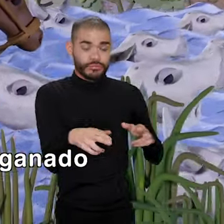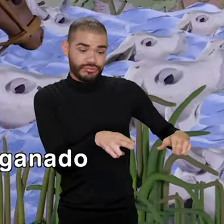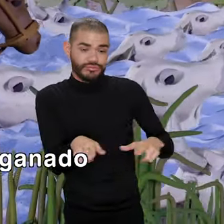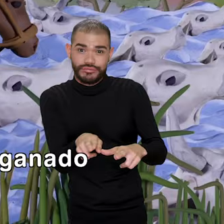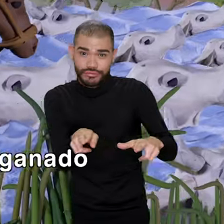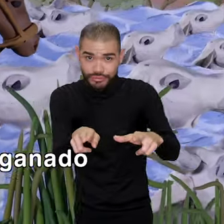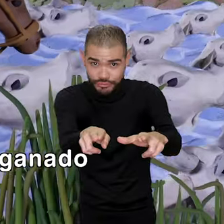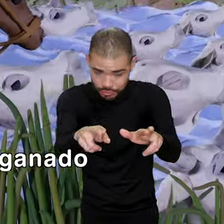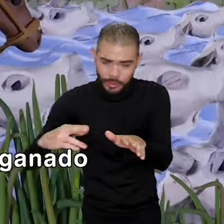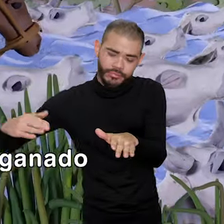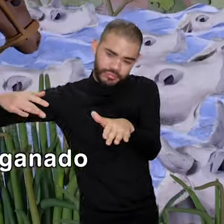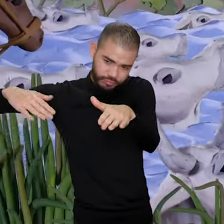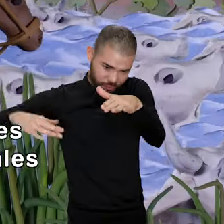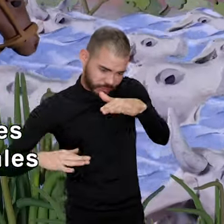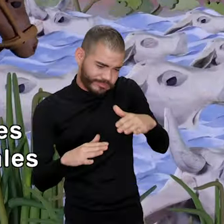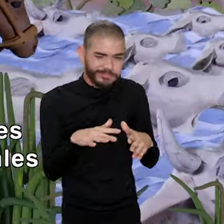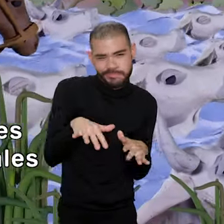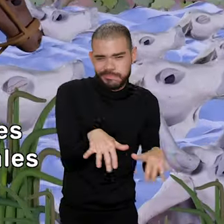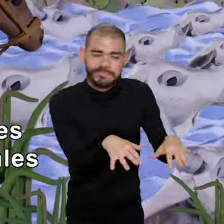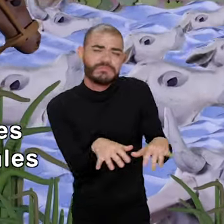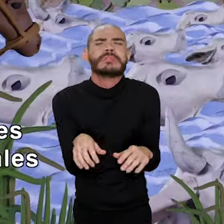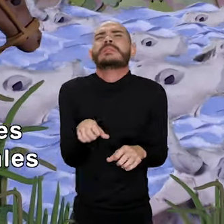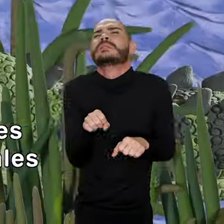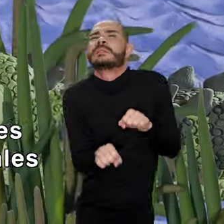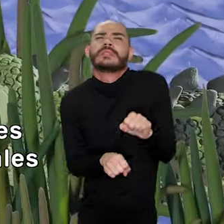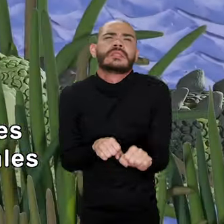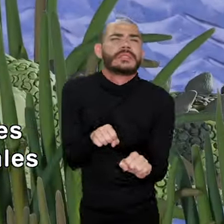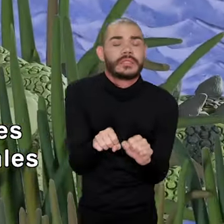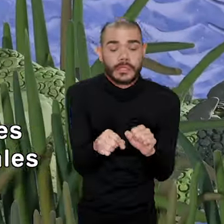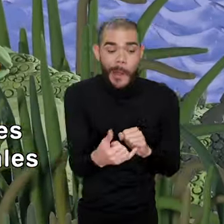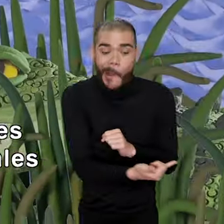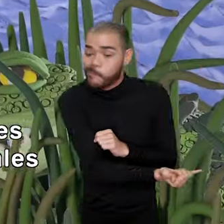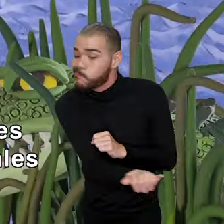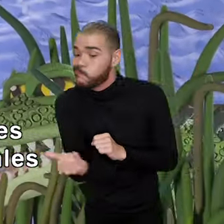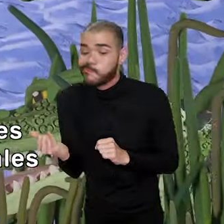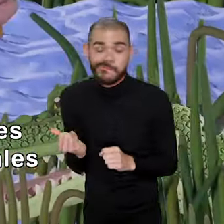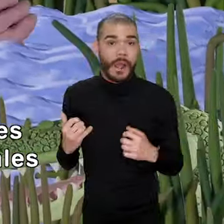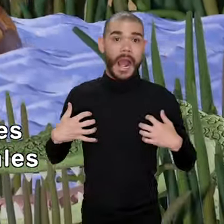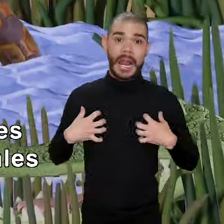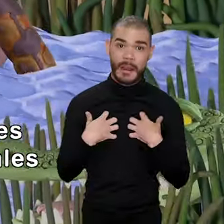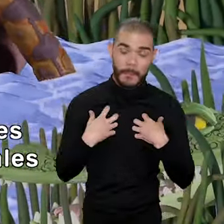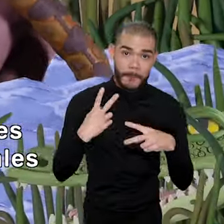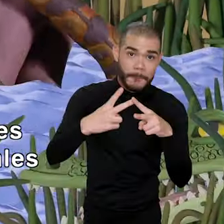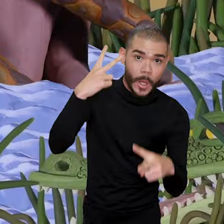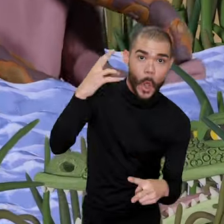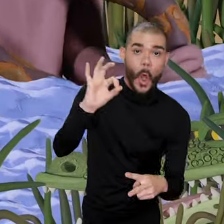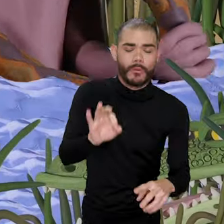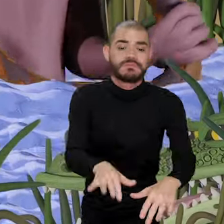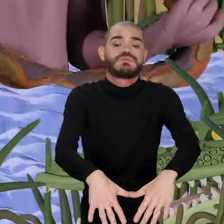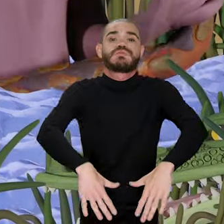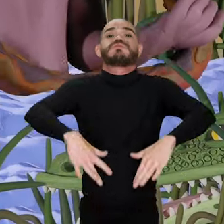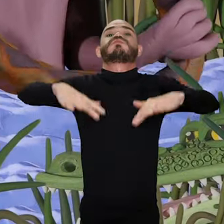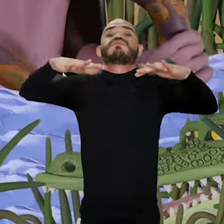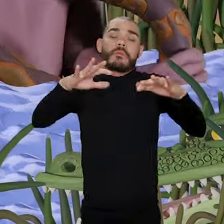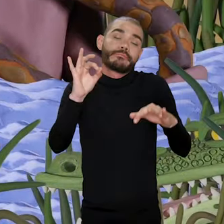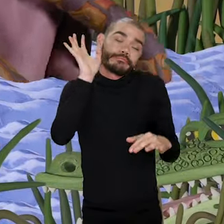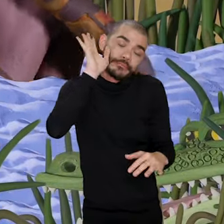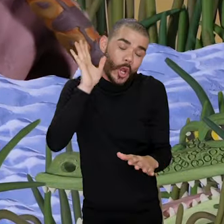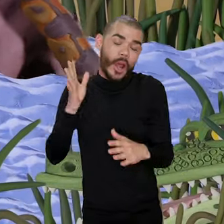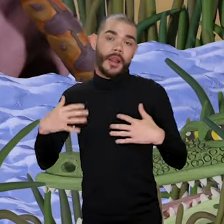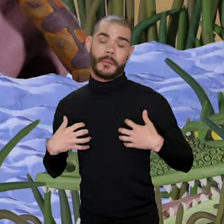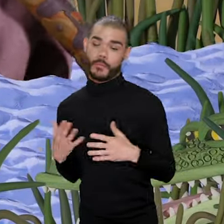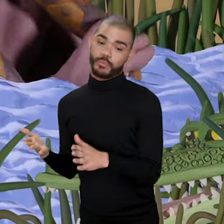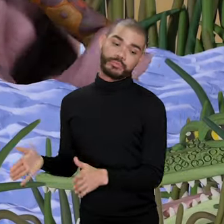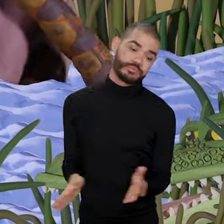Atravesaban los ríos dirigiendo al ganado y en ocasiones las crecientes y ataques de peligrosos animales podían costar la vida a